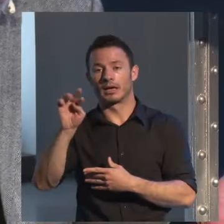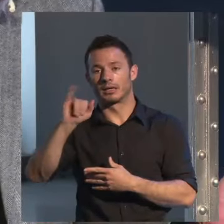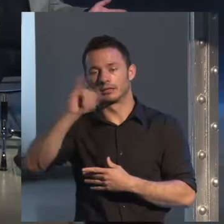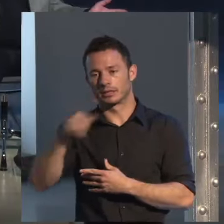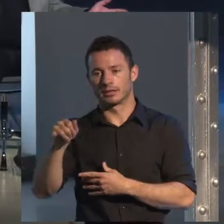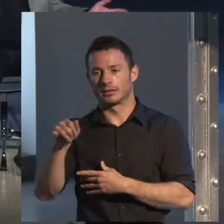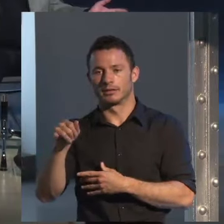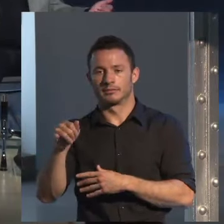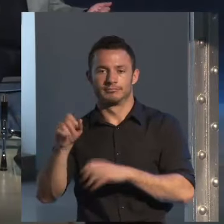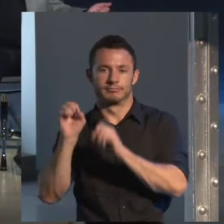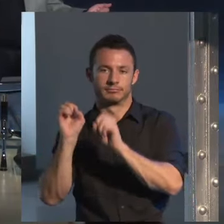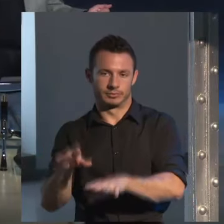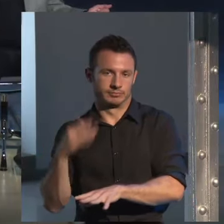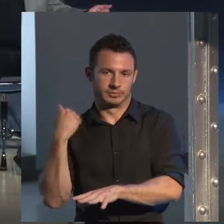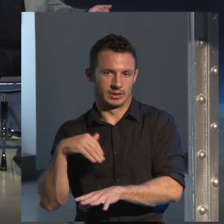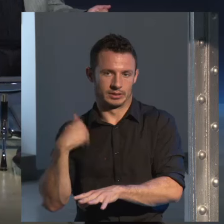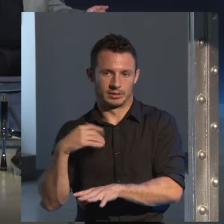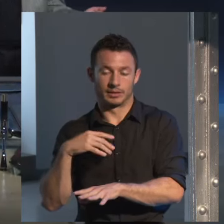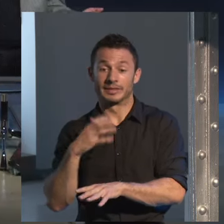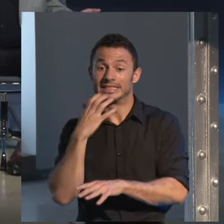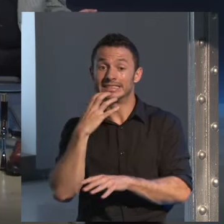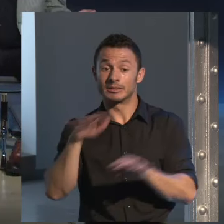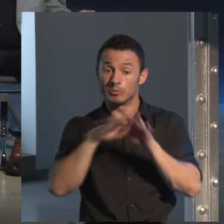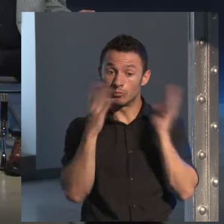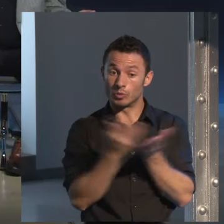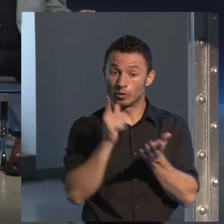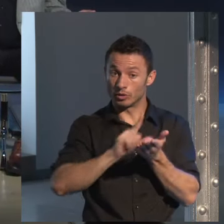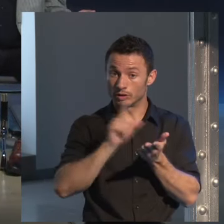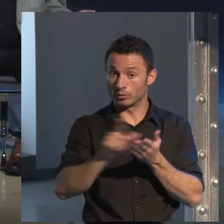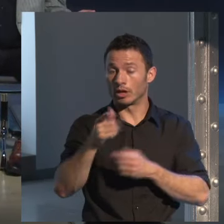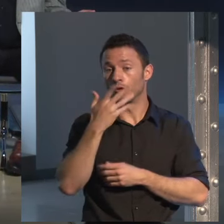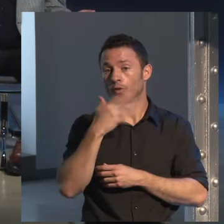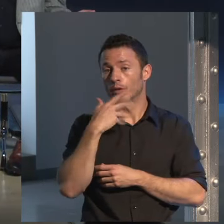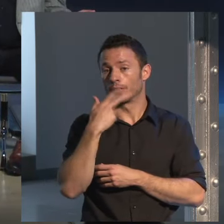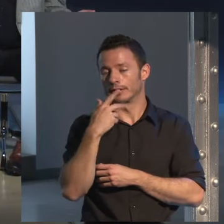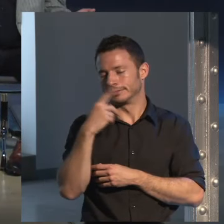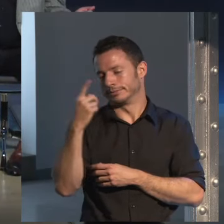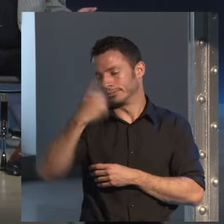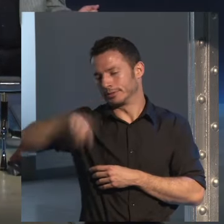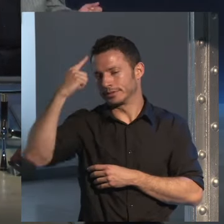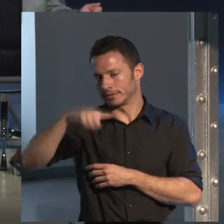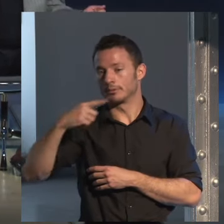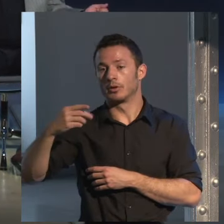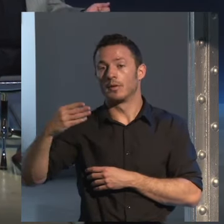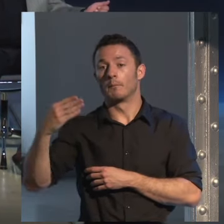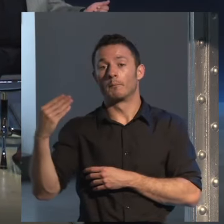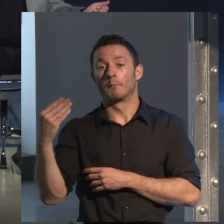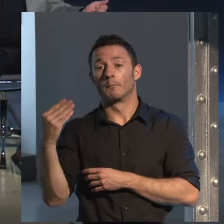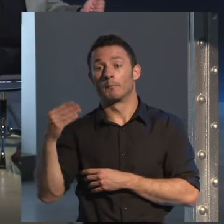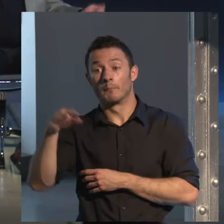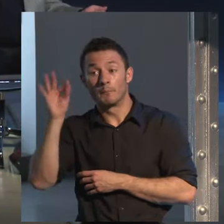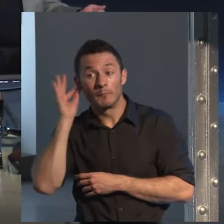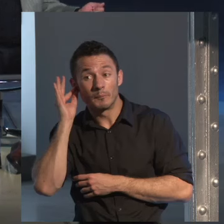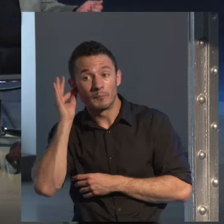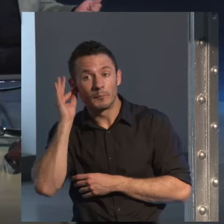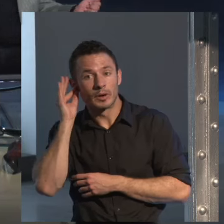conocen algo del mundo de la literatura y la edición en Cuba, pero se ha retirado con el compromiso de que